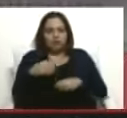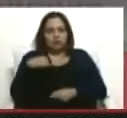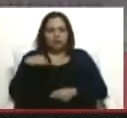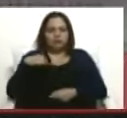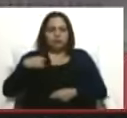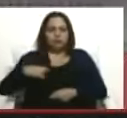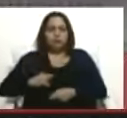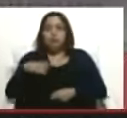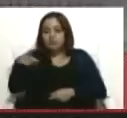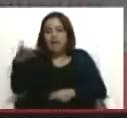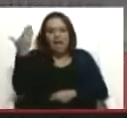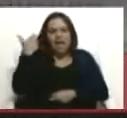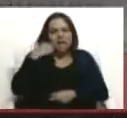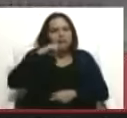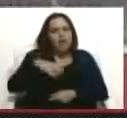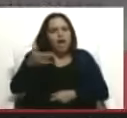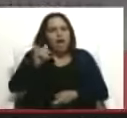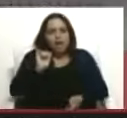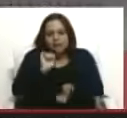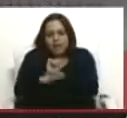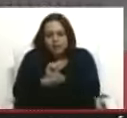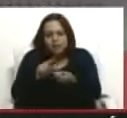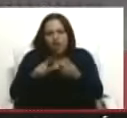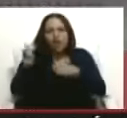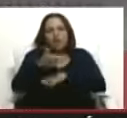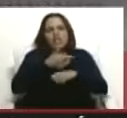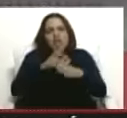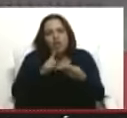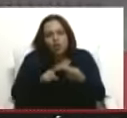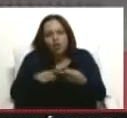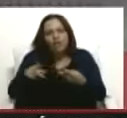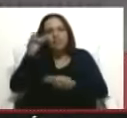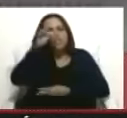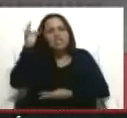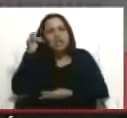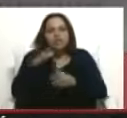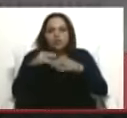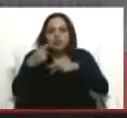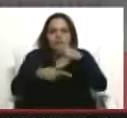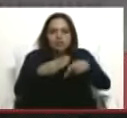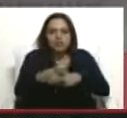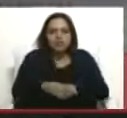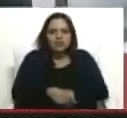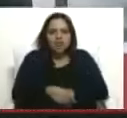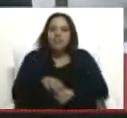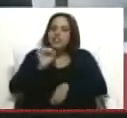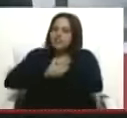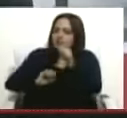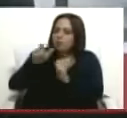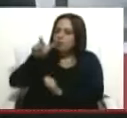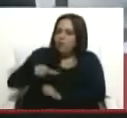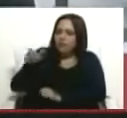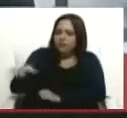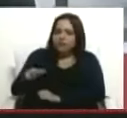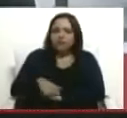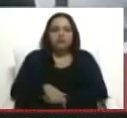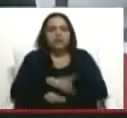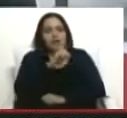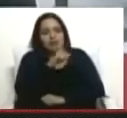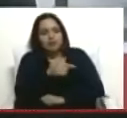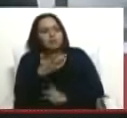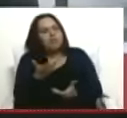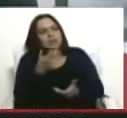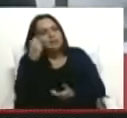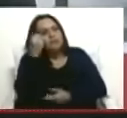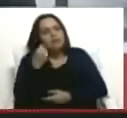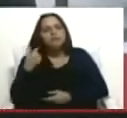preso, lo secuestraron, fue fiscal, fue gobernador, durante todo este proceso. ¿Cuál sería su comentario? Me tocó ser defensor